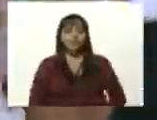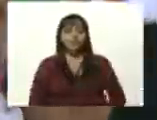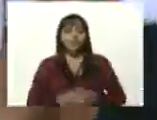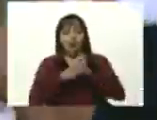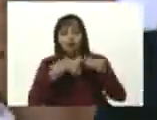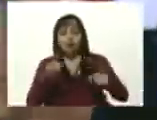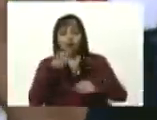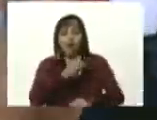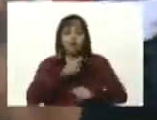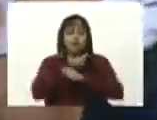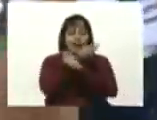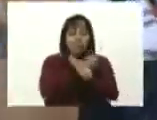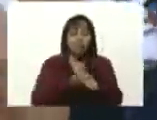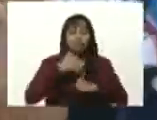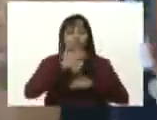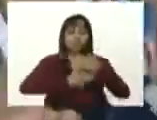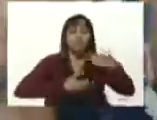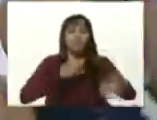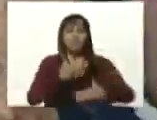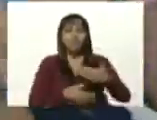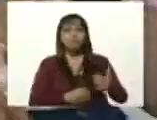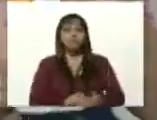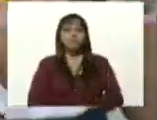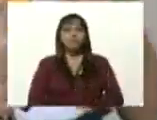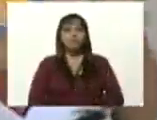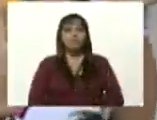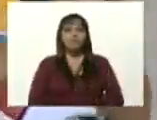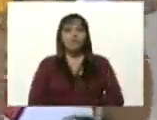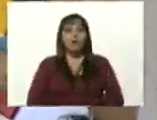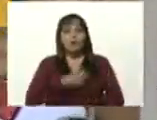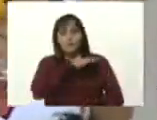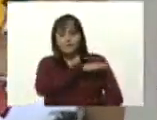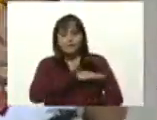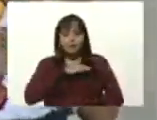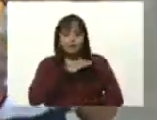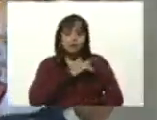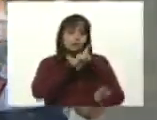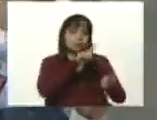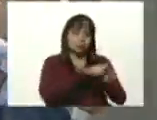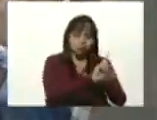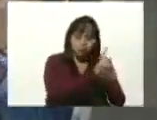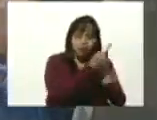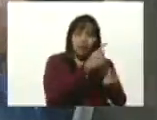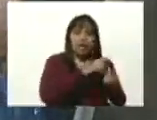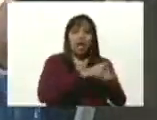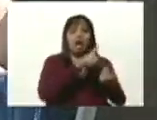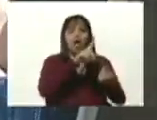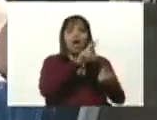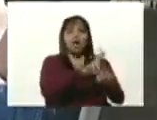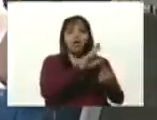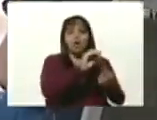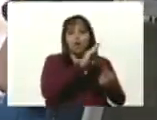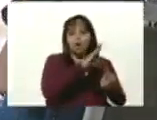graduándose de manera progresiva en la misión Robinson, en la misión Rivas.